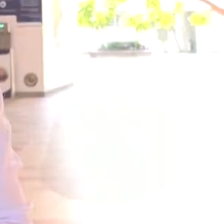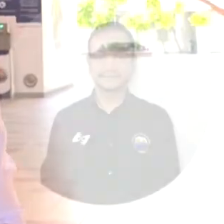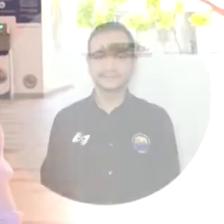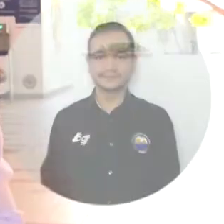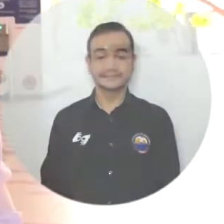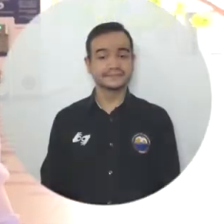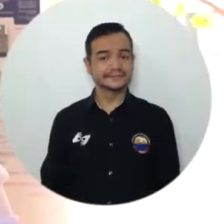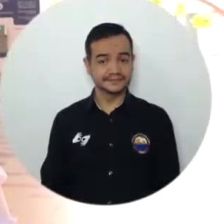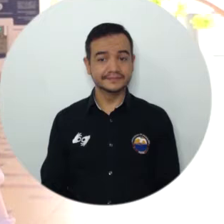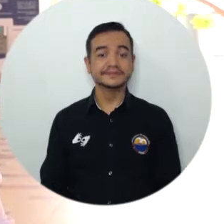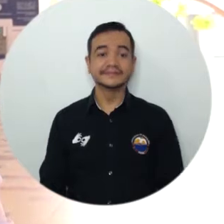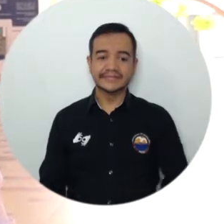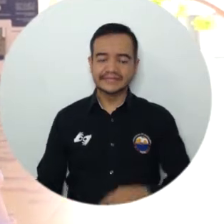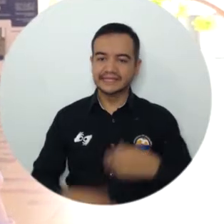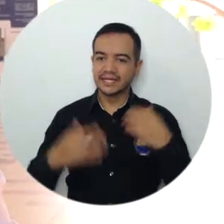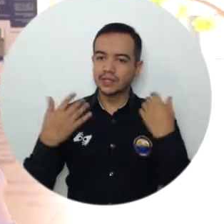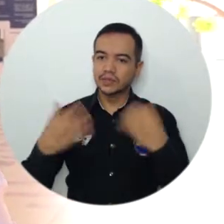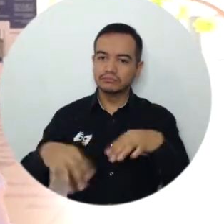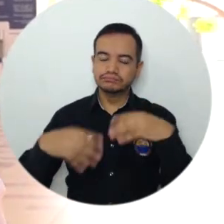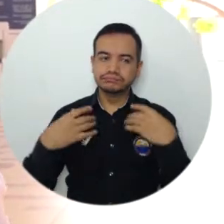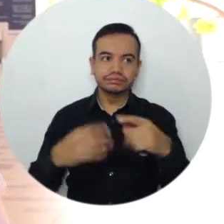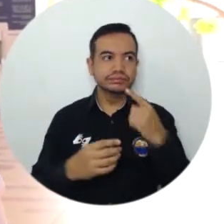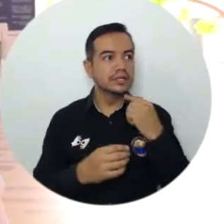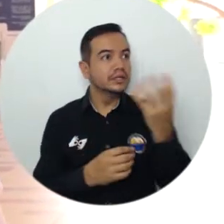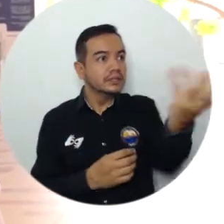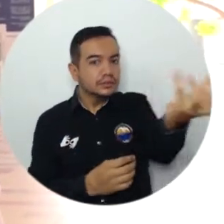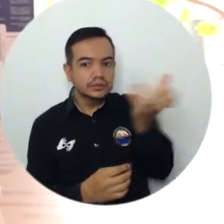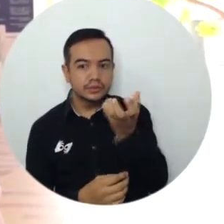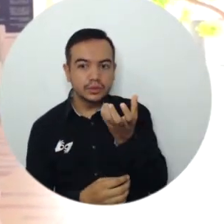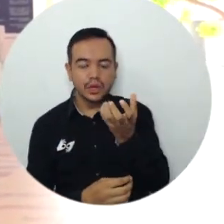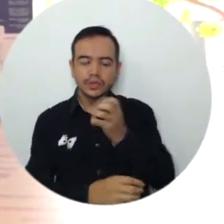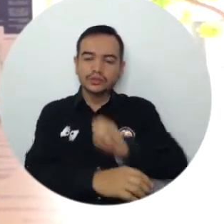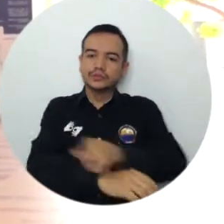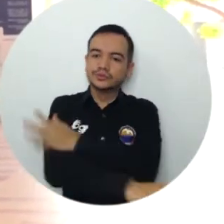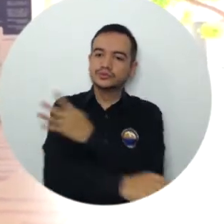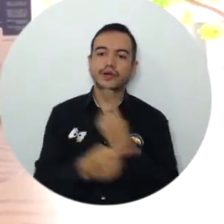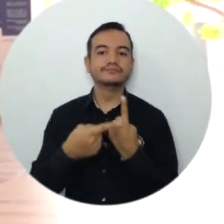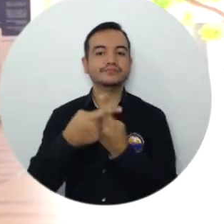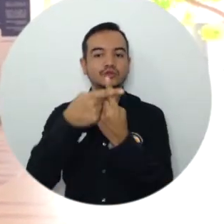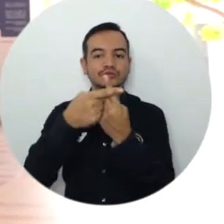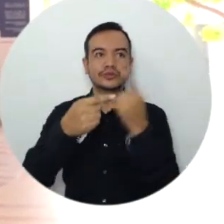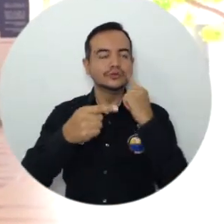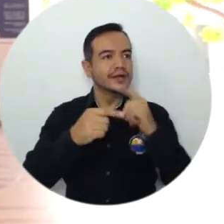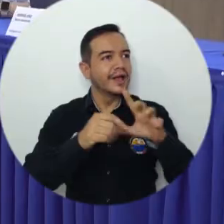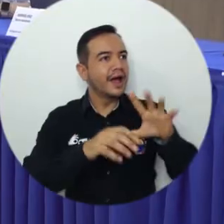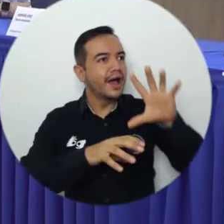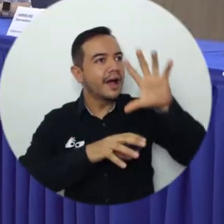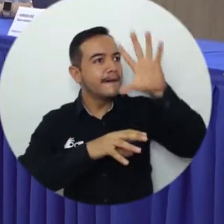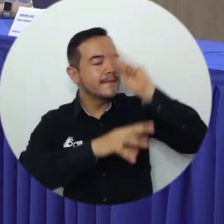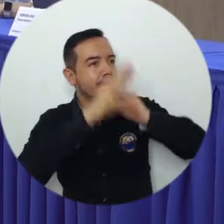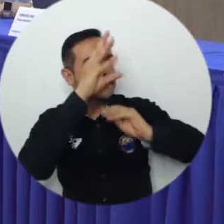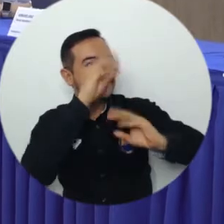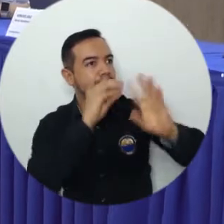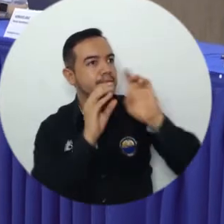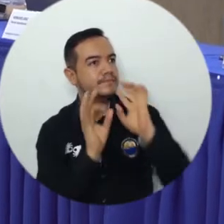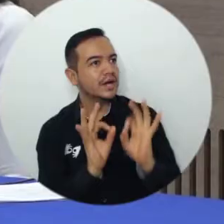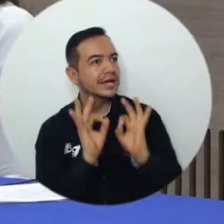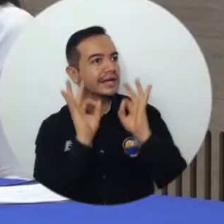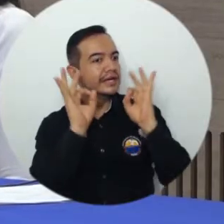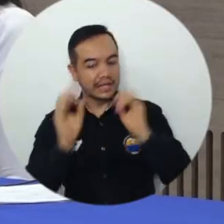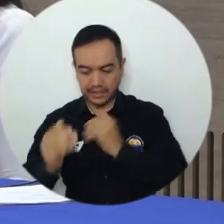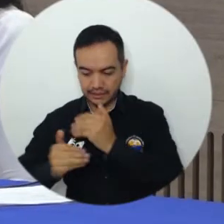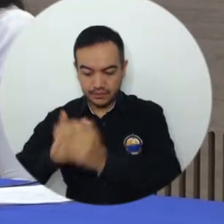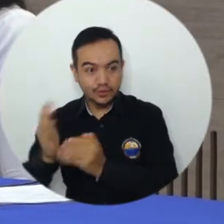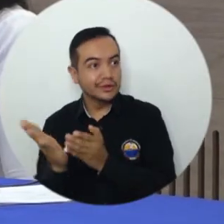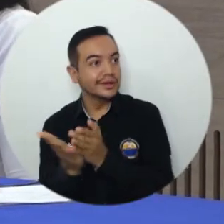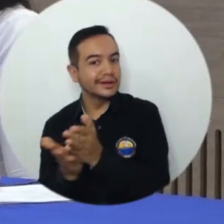Fue una experiencia muy positiva, se adquirió aprendizaje en todos los procesos de calidad de nuestro